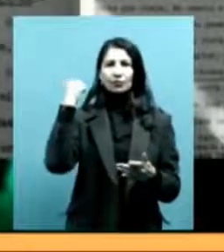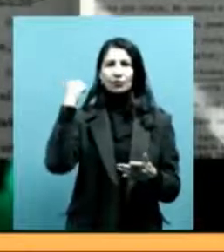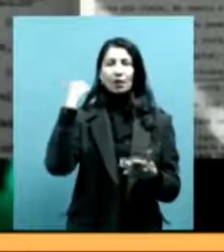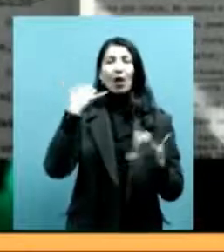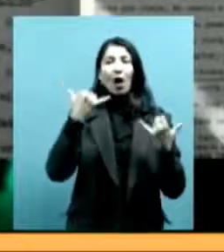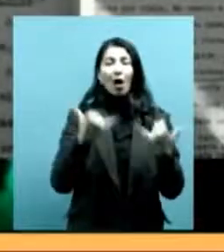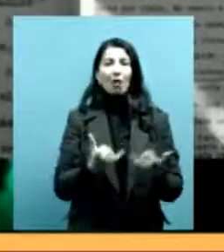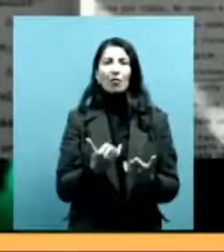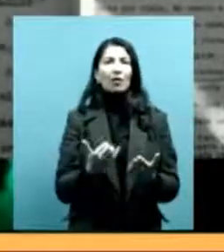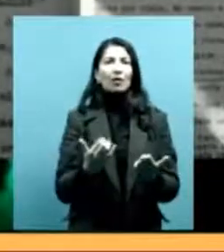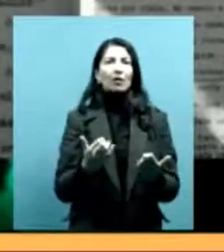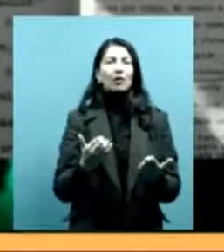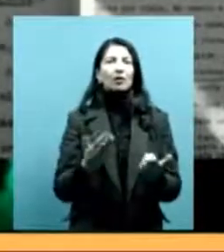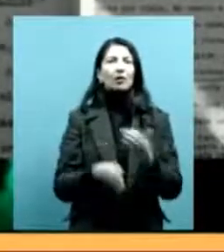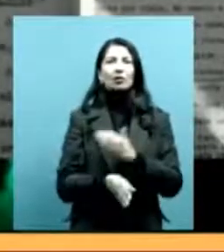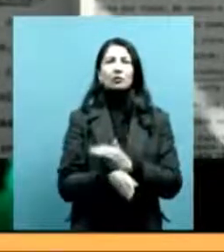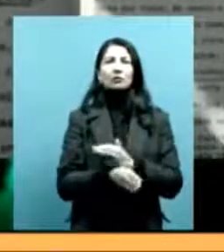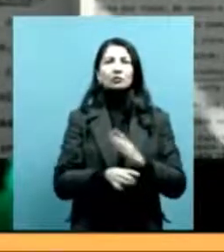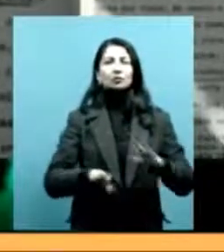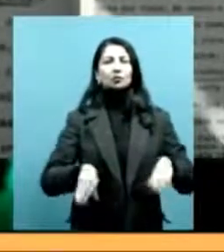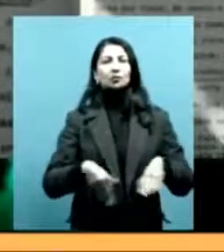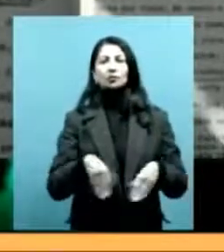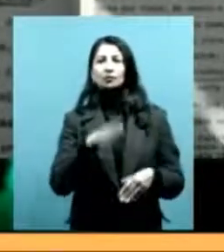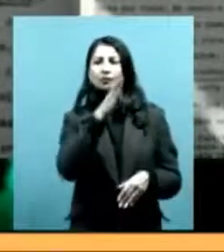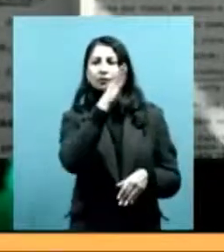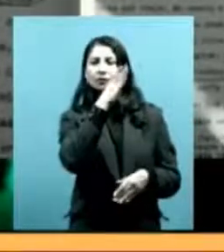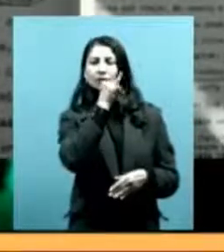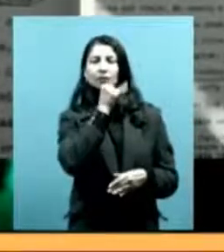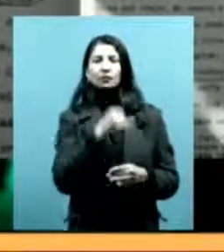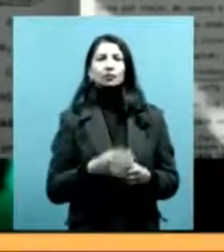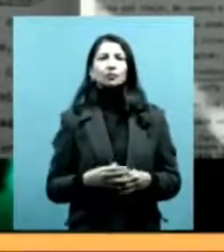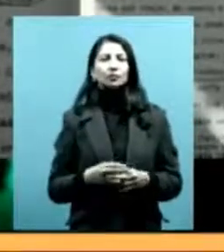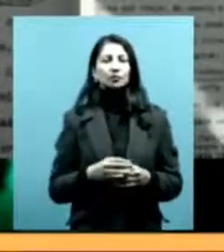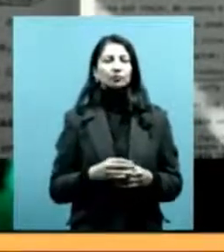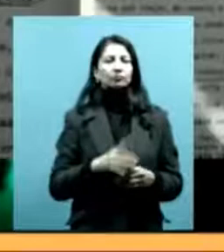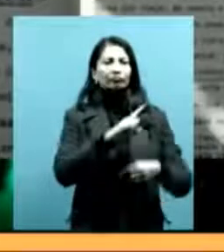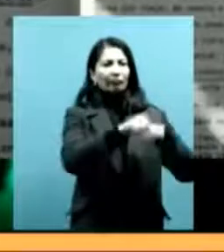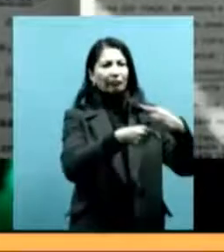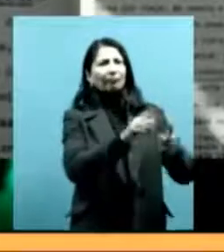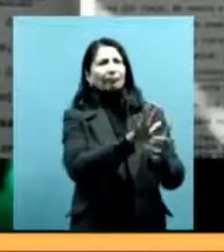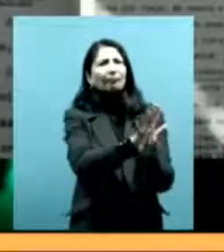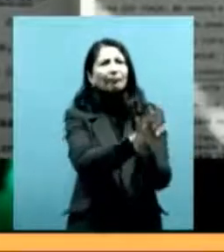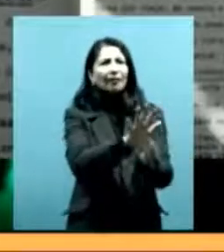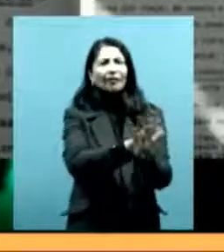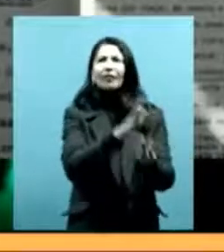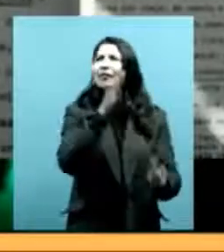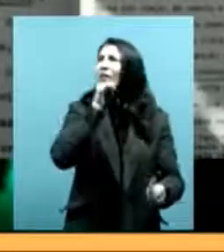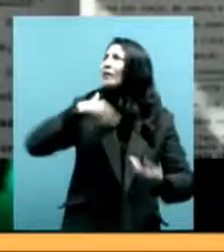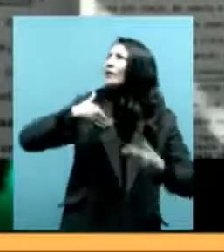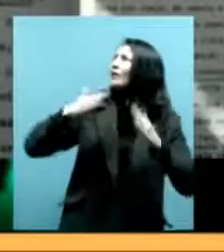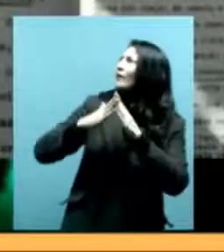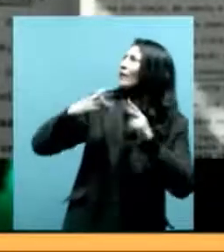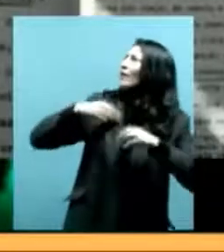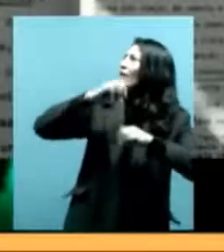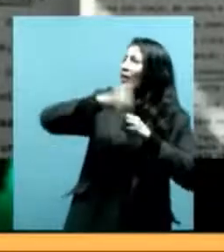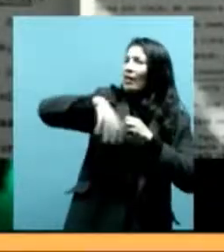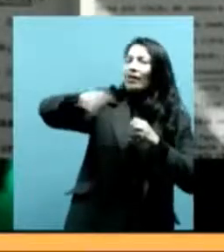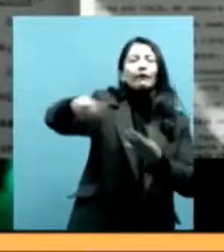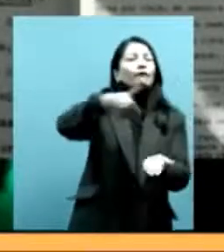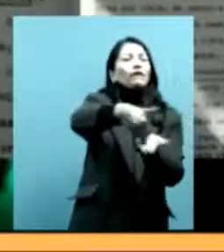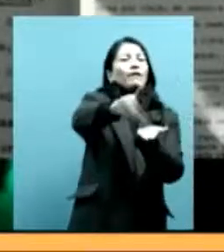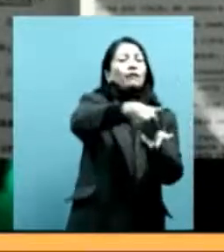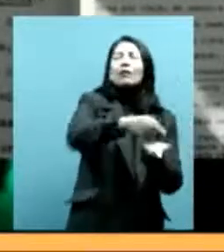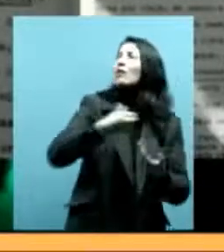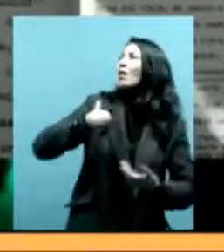todavía plantilla heridas y no ha sido sanado en absoluto, ¿no? Es una herida profunda, una gran pérdida todavía en los relatos